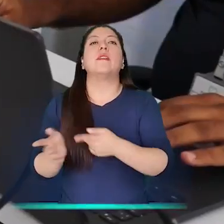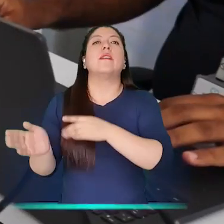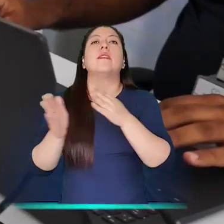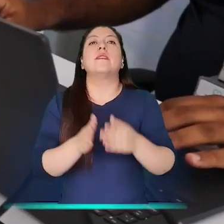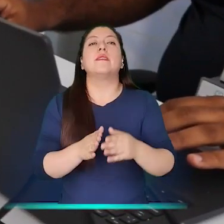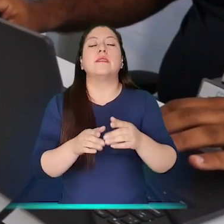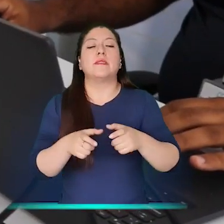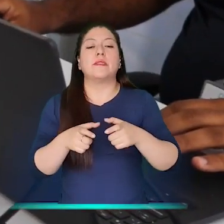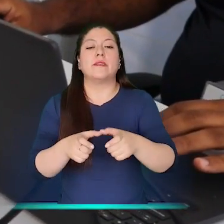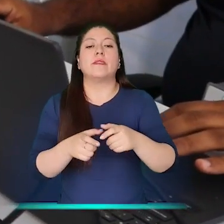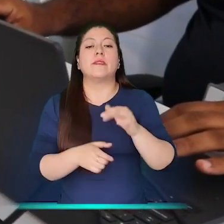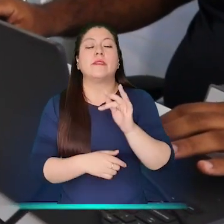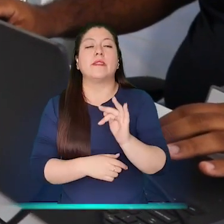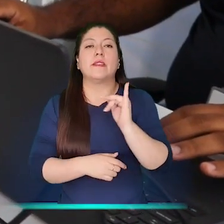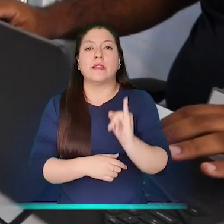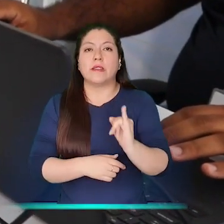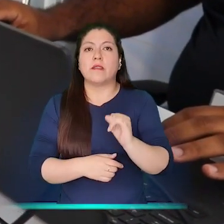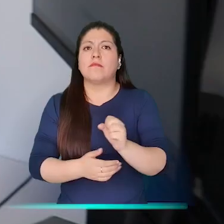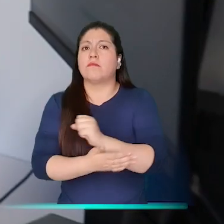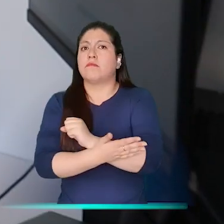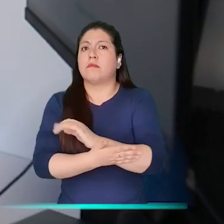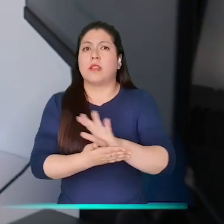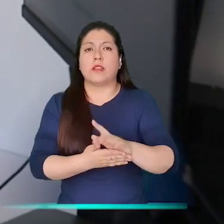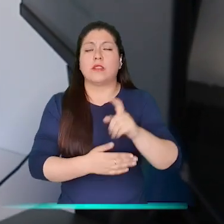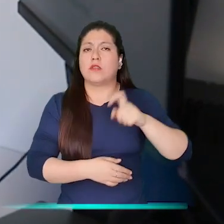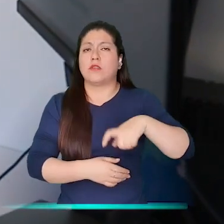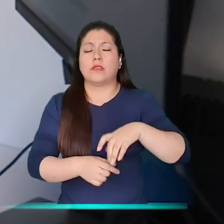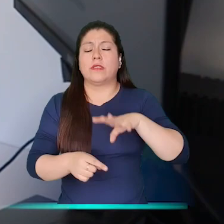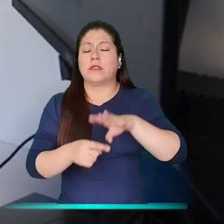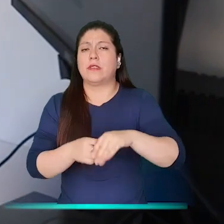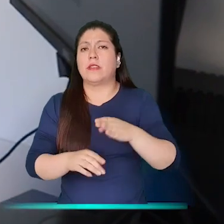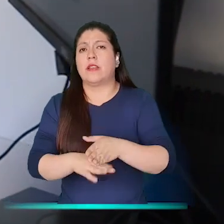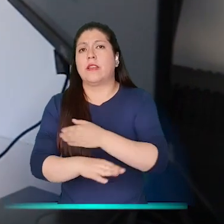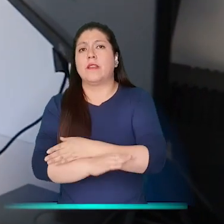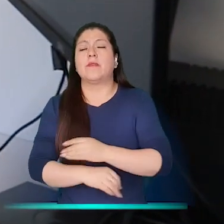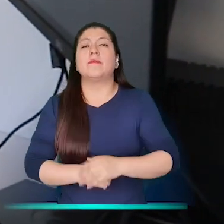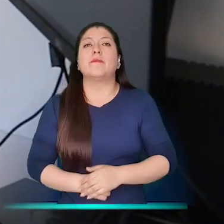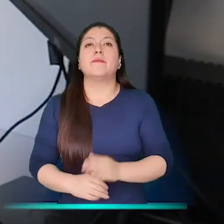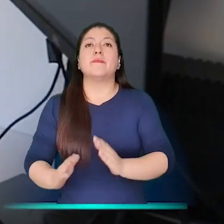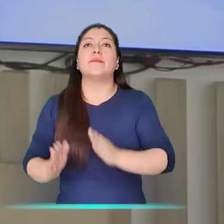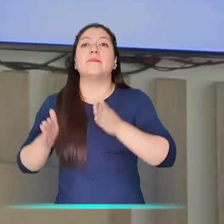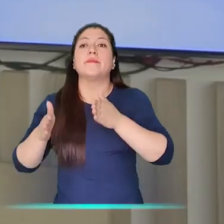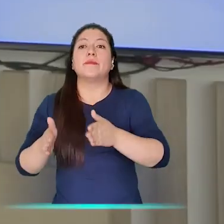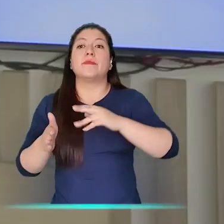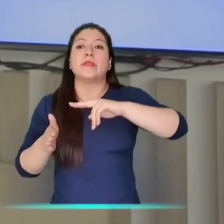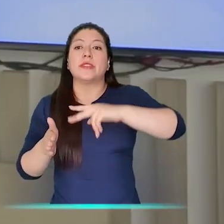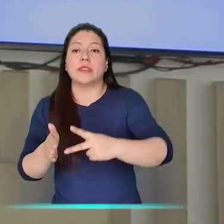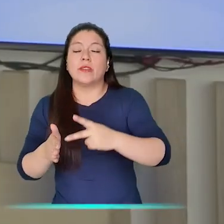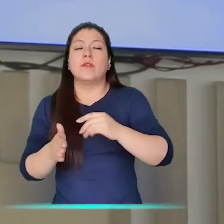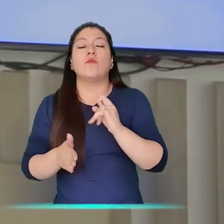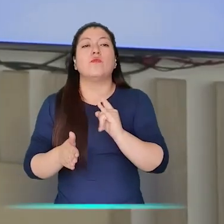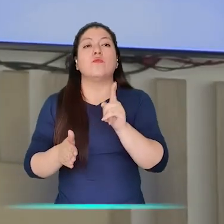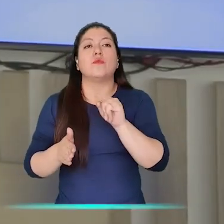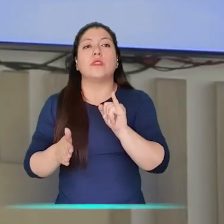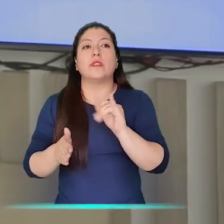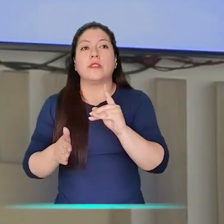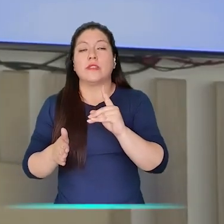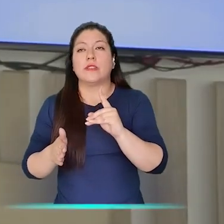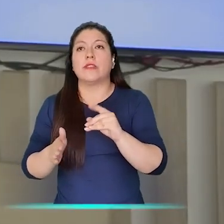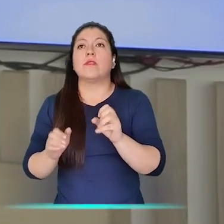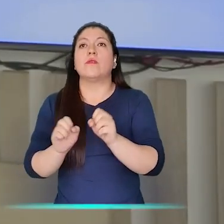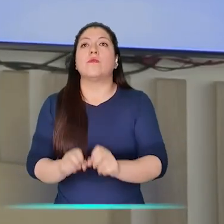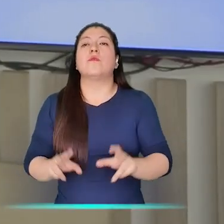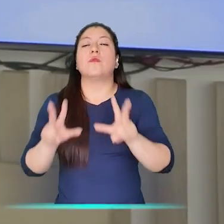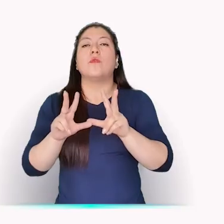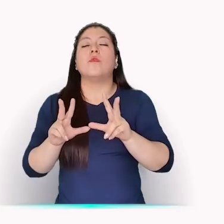tarjeta de identidad y cédula de ciudadanía sin ningún costo ni cita previa. En la segunda fase, con el apoyo de